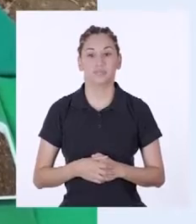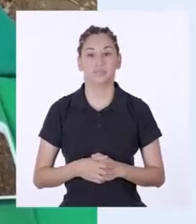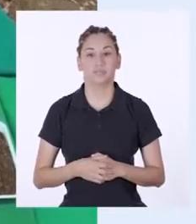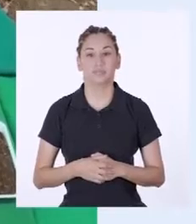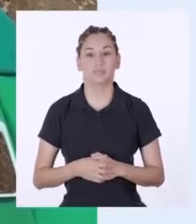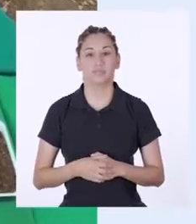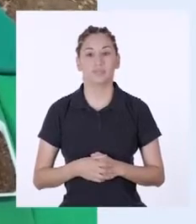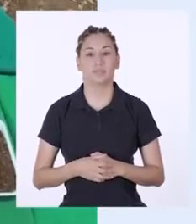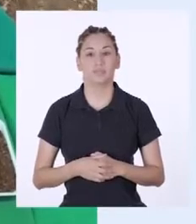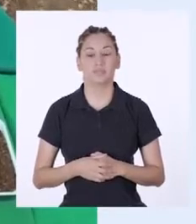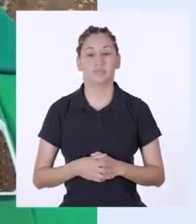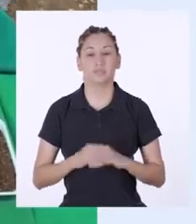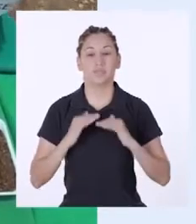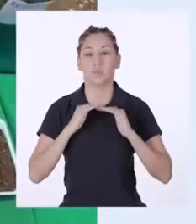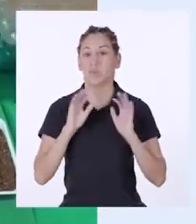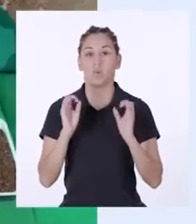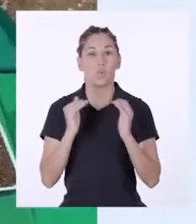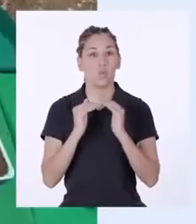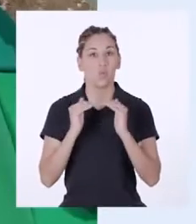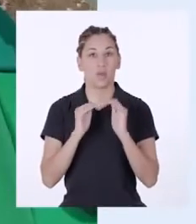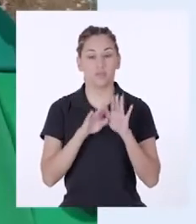Una capa uniforme.